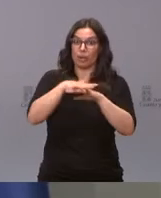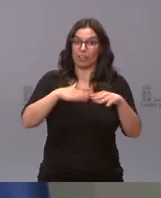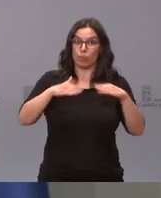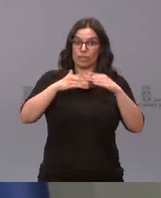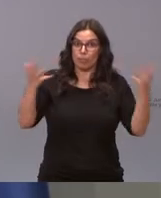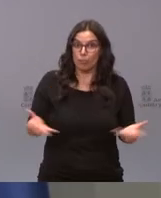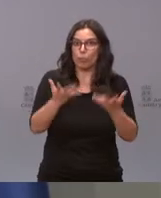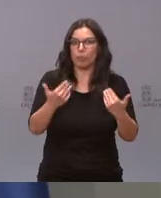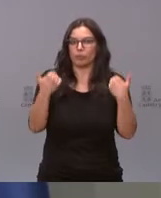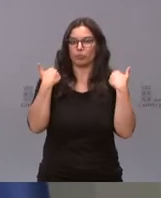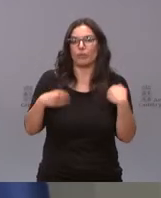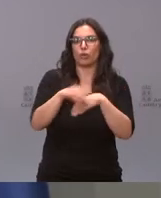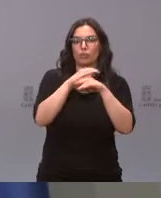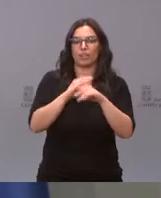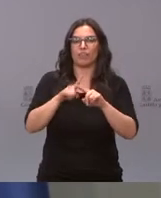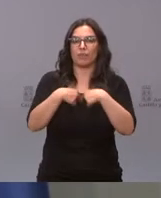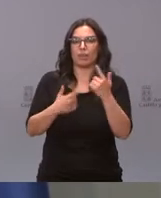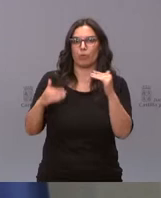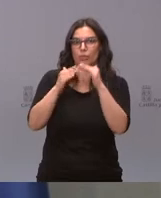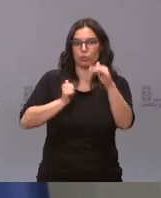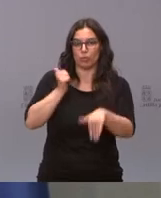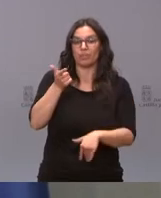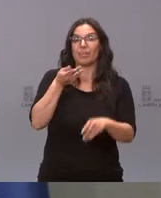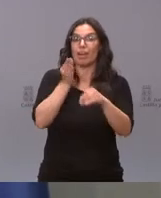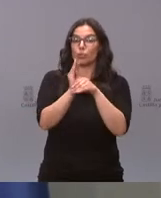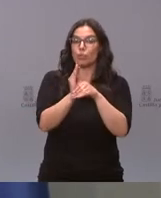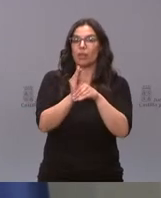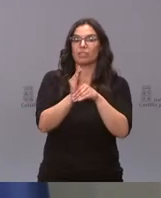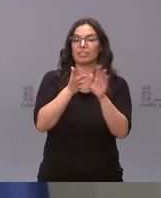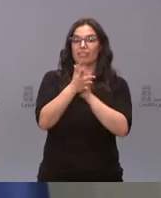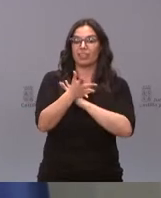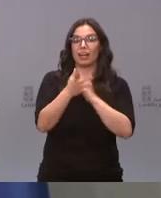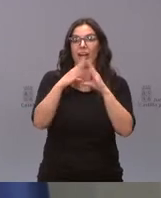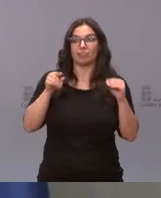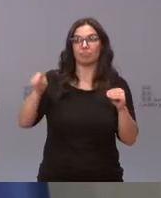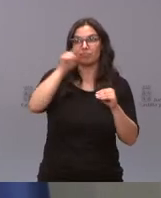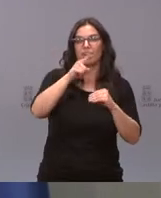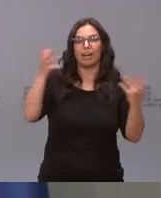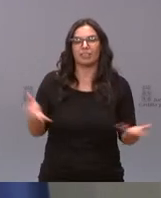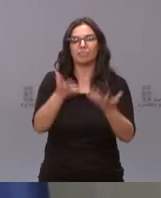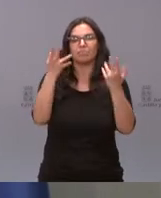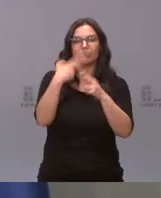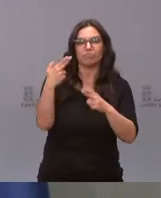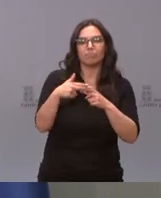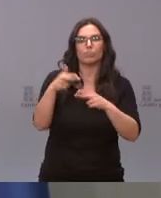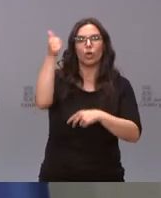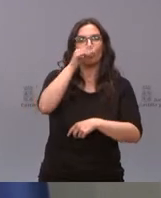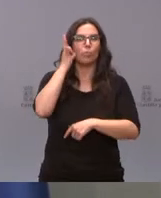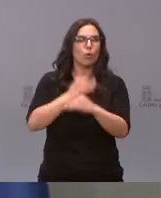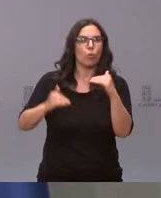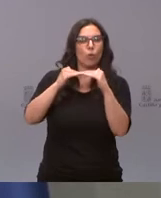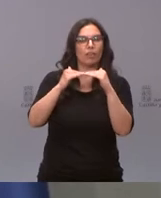Familia e Igualdad de Oportunidades. Con estas ayudas, las instituciones van a realizar actividades de promoción de la igualdad entre mujeres y hombres